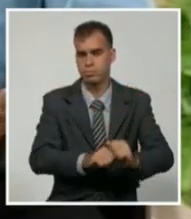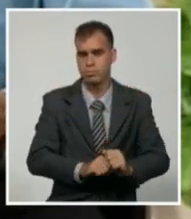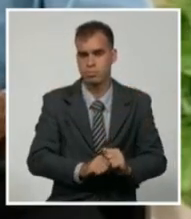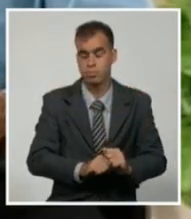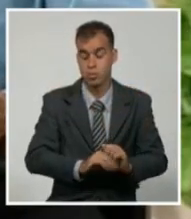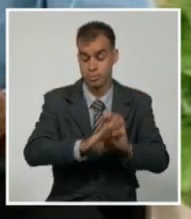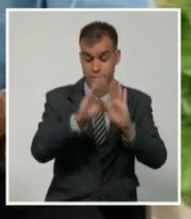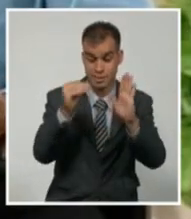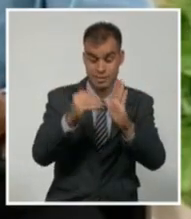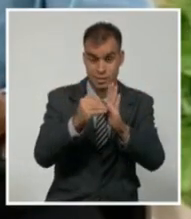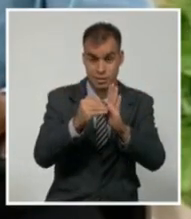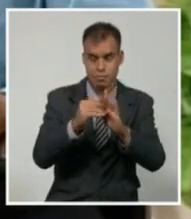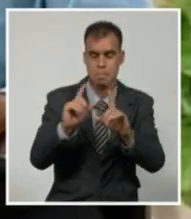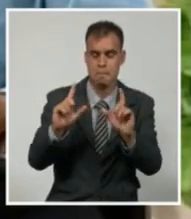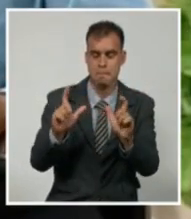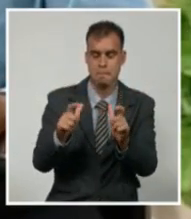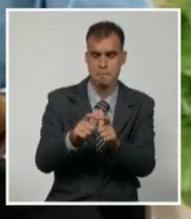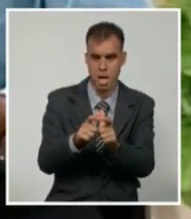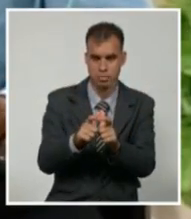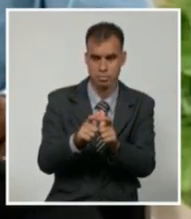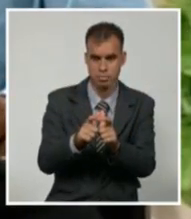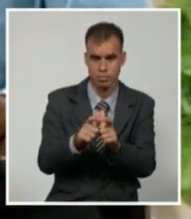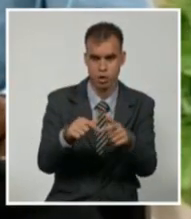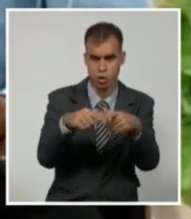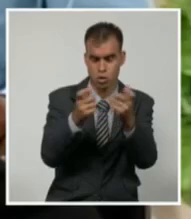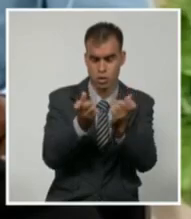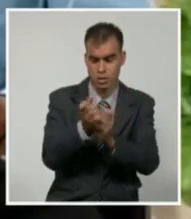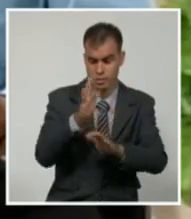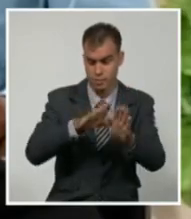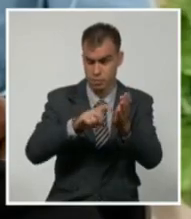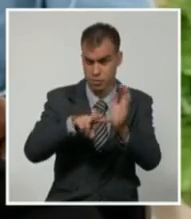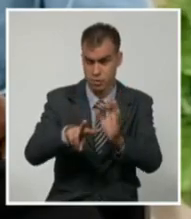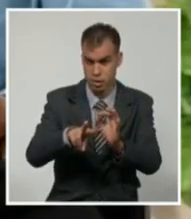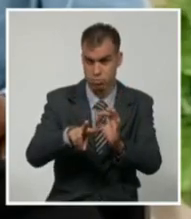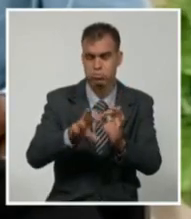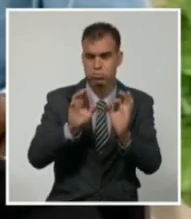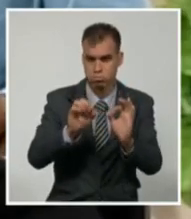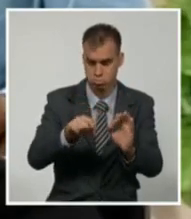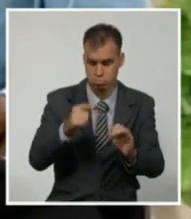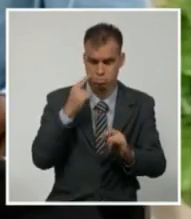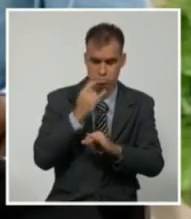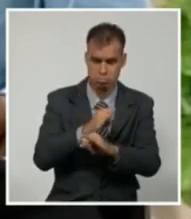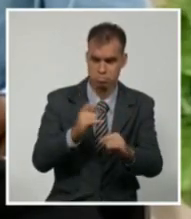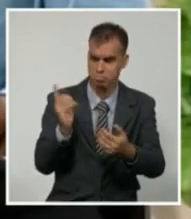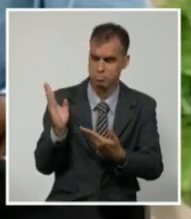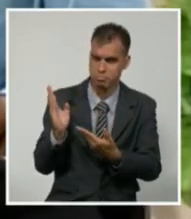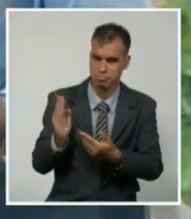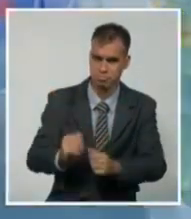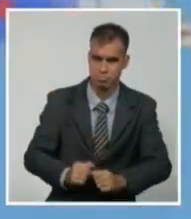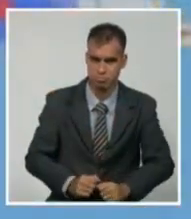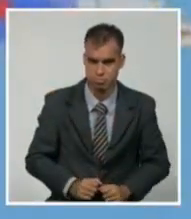sesionó la reunión del consejo de defensa provincial y sobre esta temática versa el siguiente material.